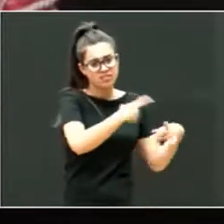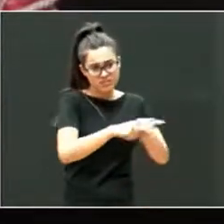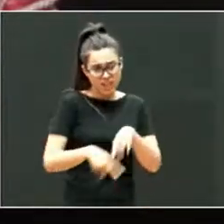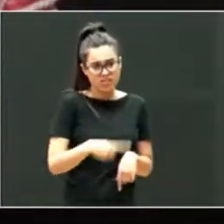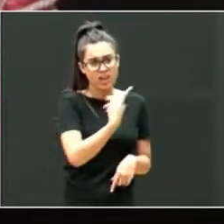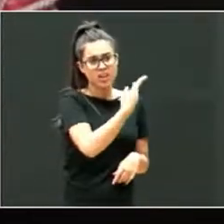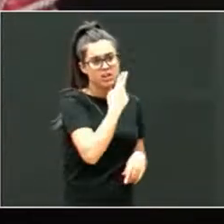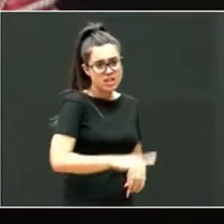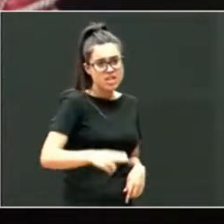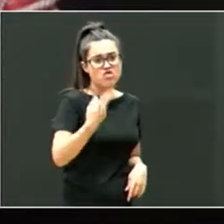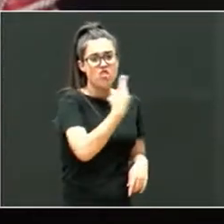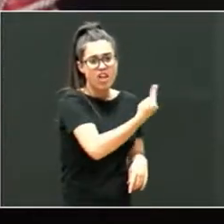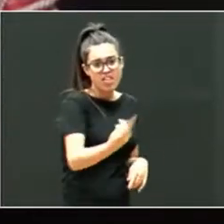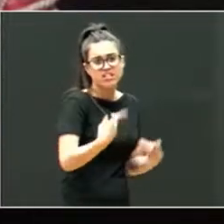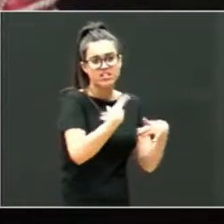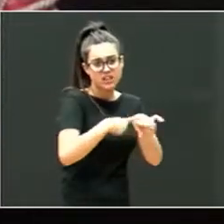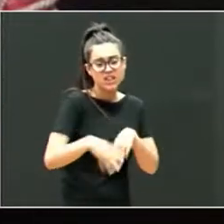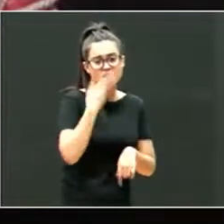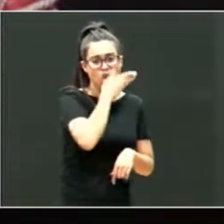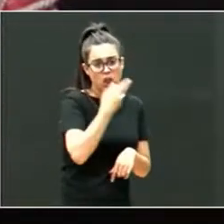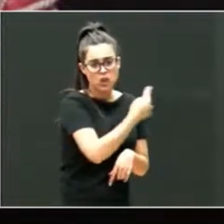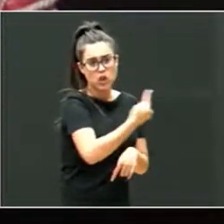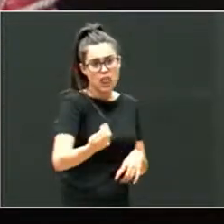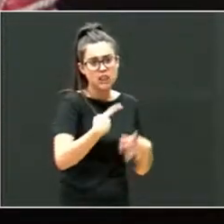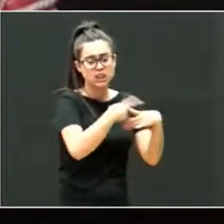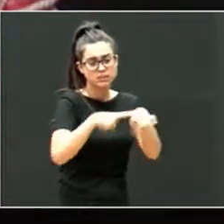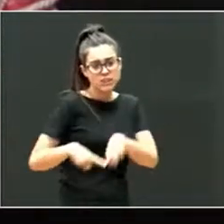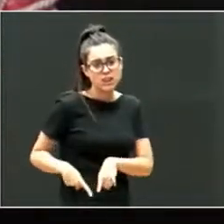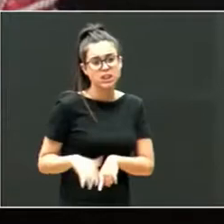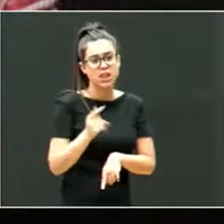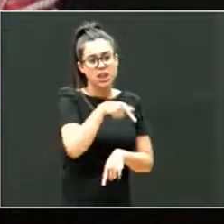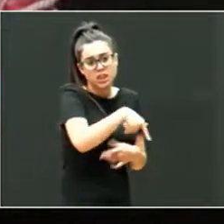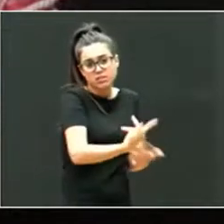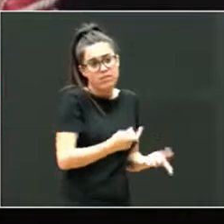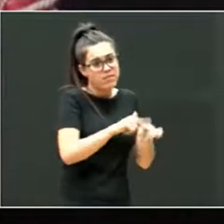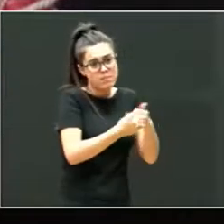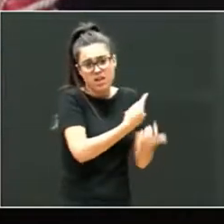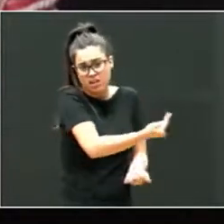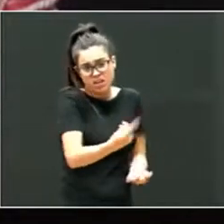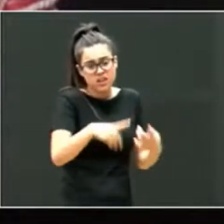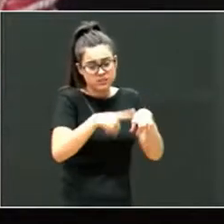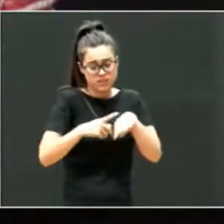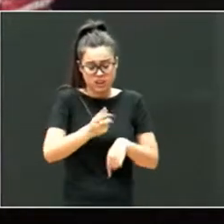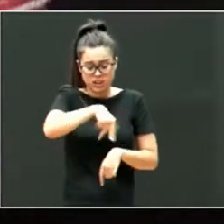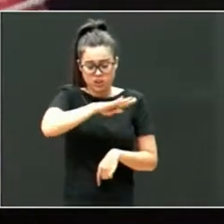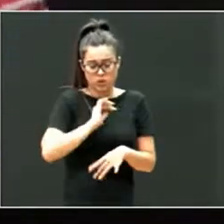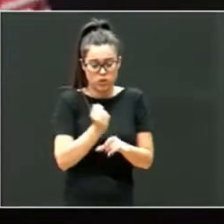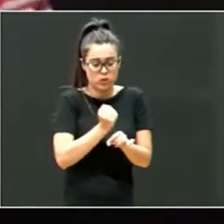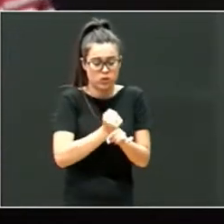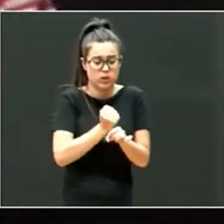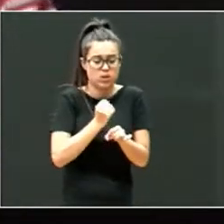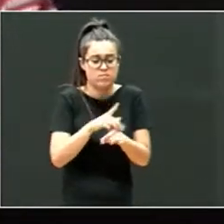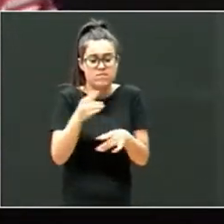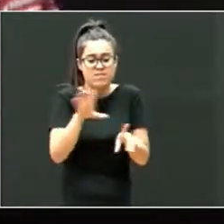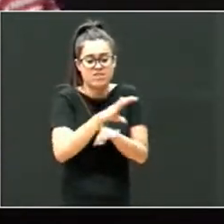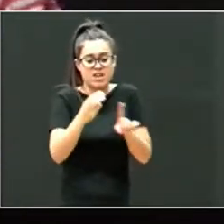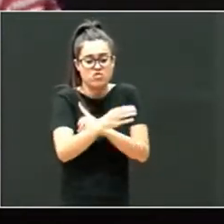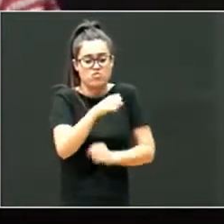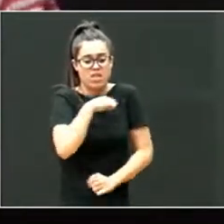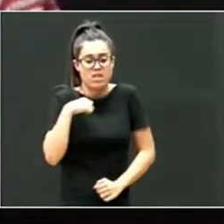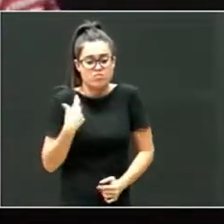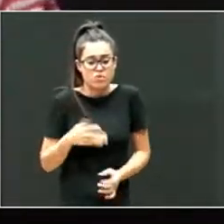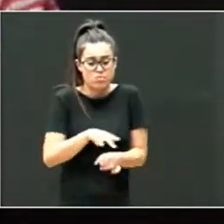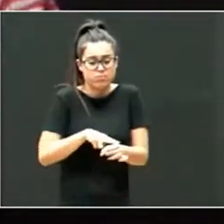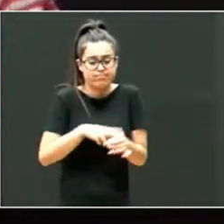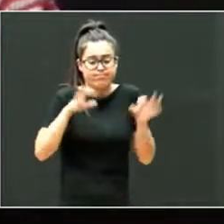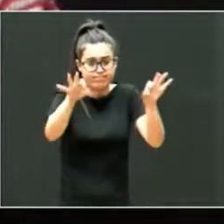Bueno, esto es una realidad. Esto es algo que estamos trabajando desde un nivel de comunidad autónoma. Pero